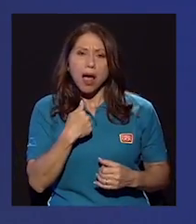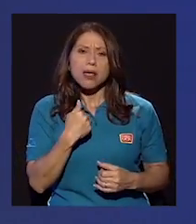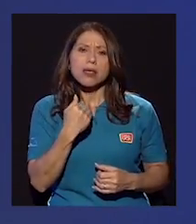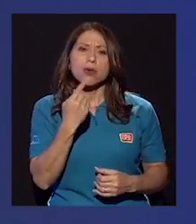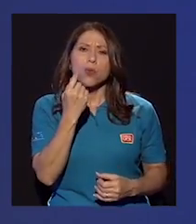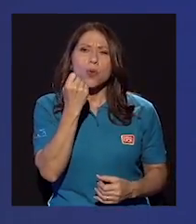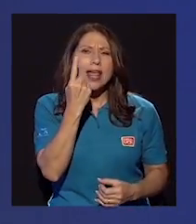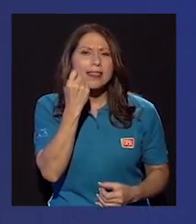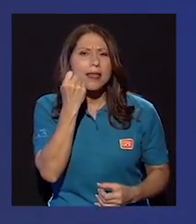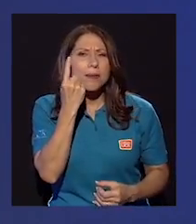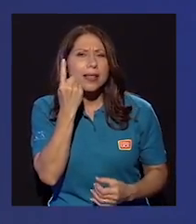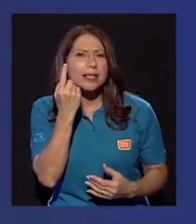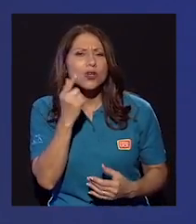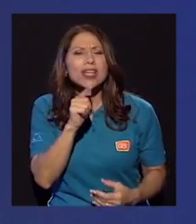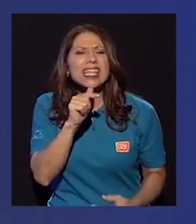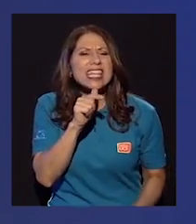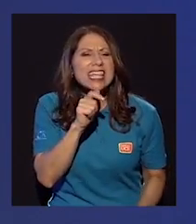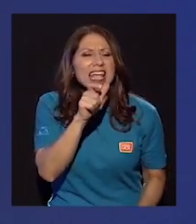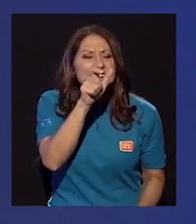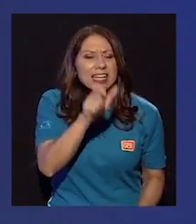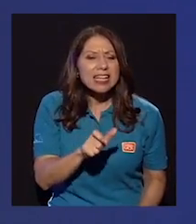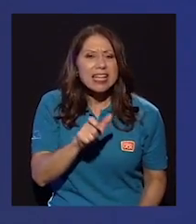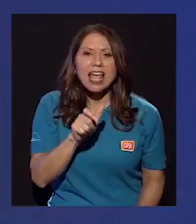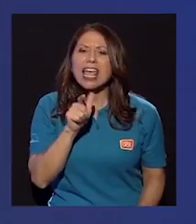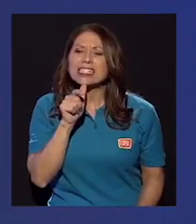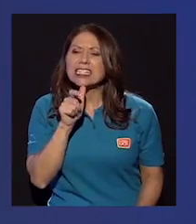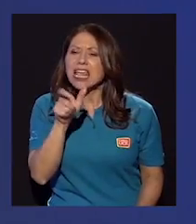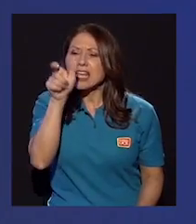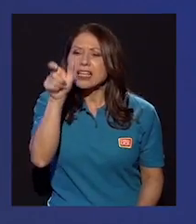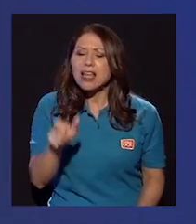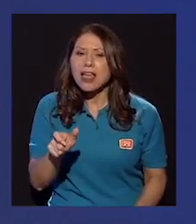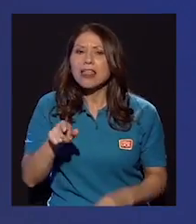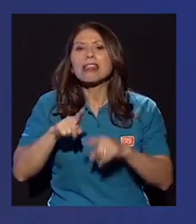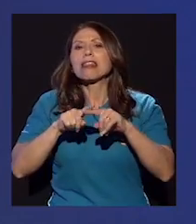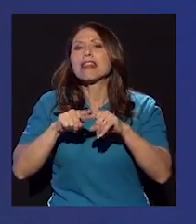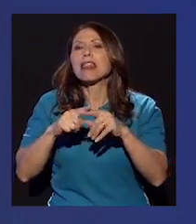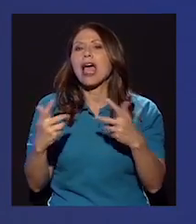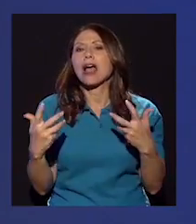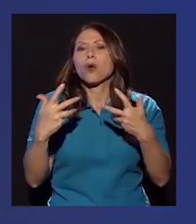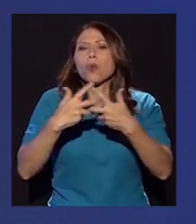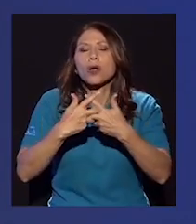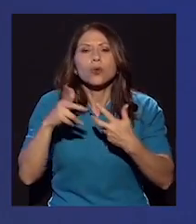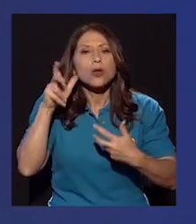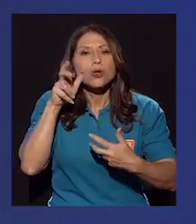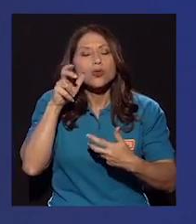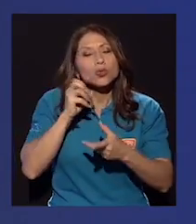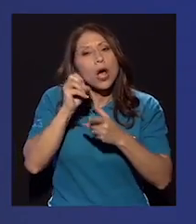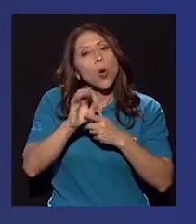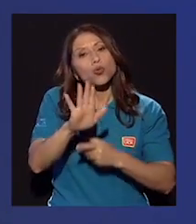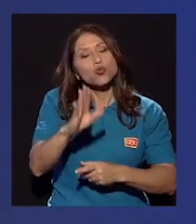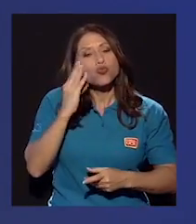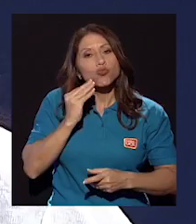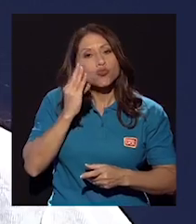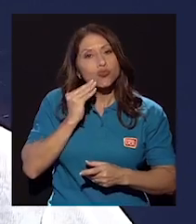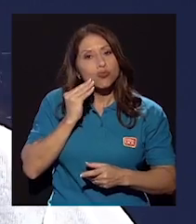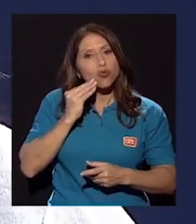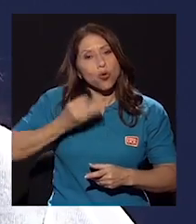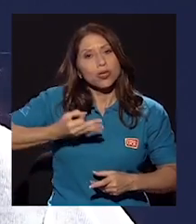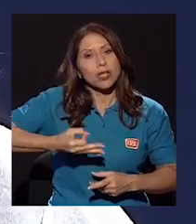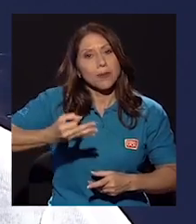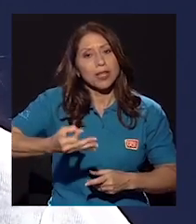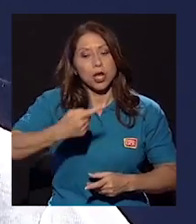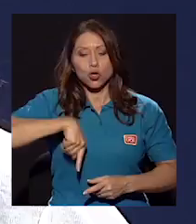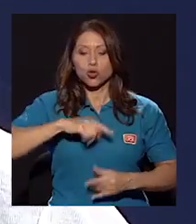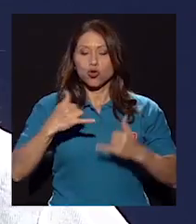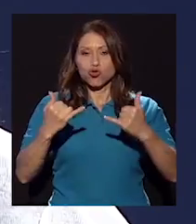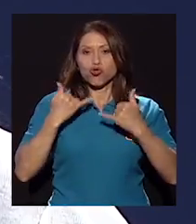interpretación de quién es quién de acuerdo a lo que escucha o a lo que vivencia cotidianamente. O sea, somos lo